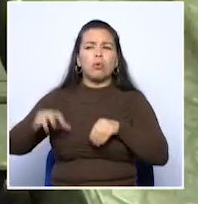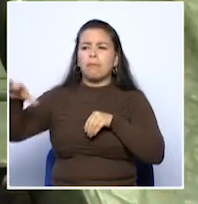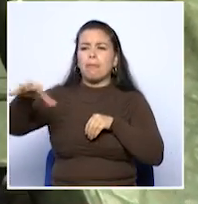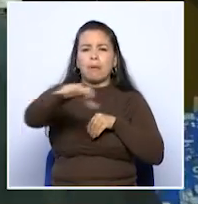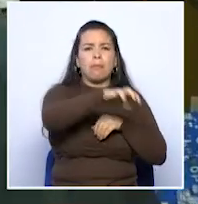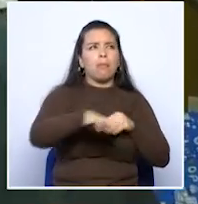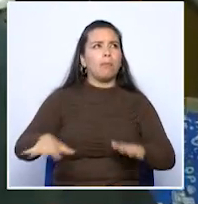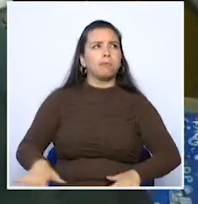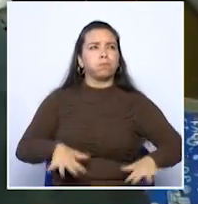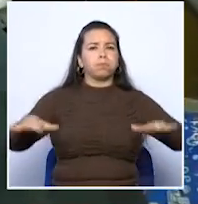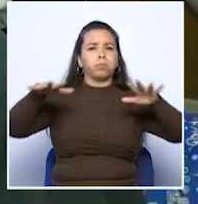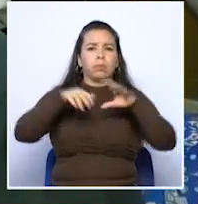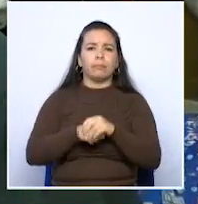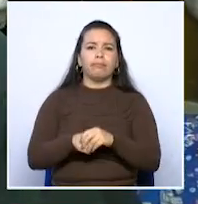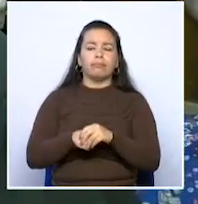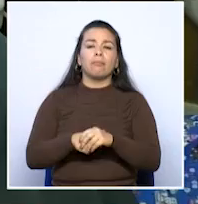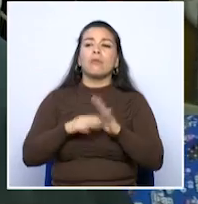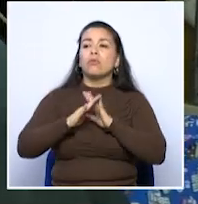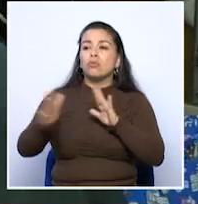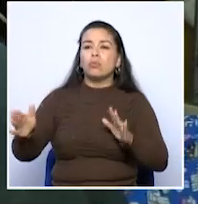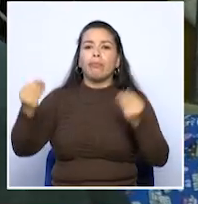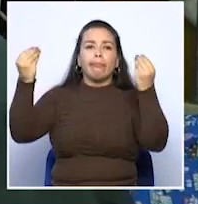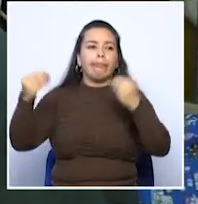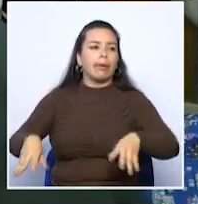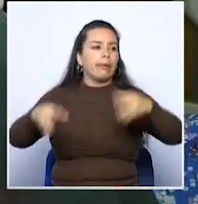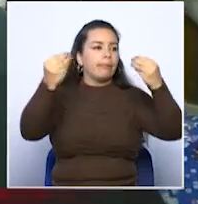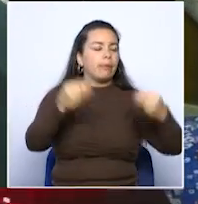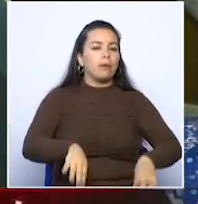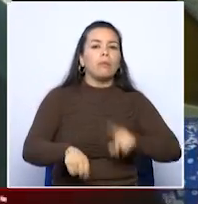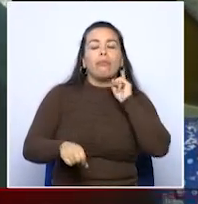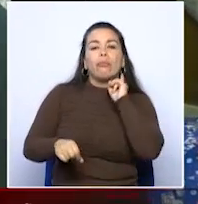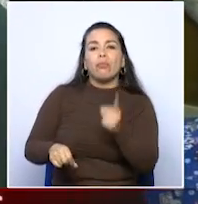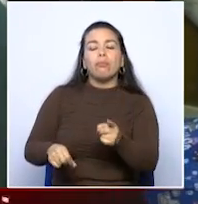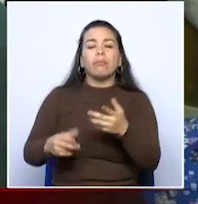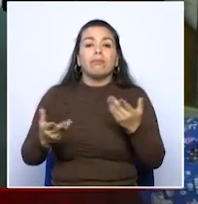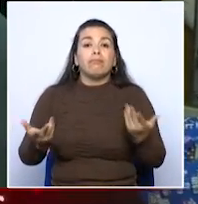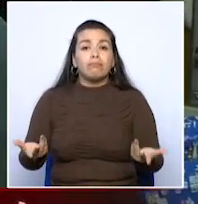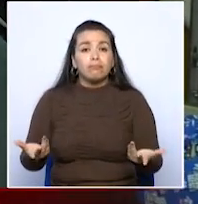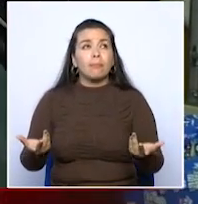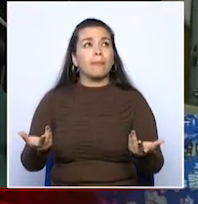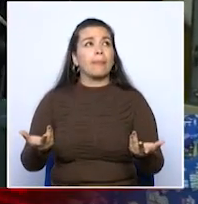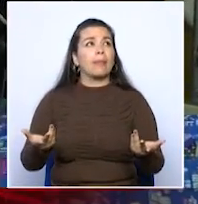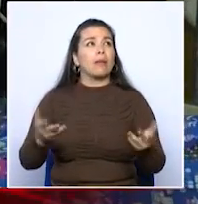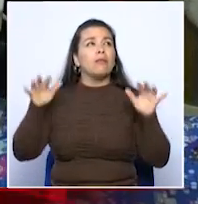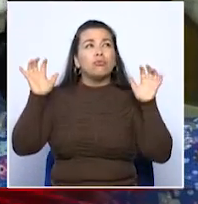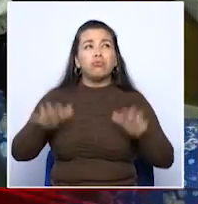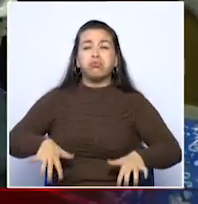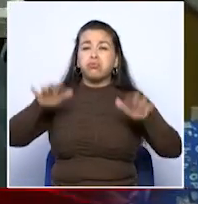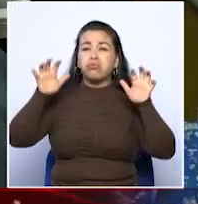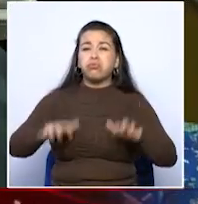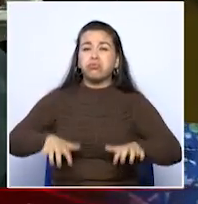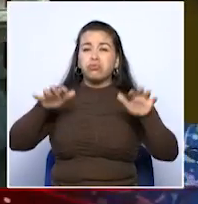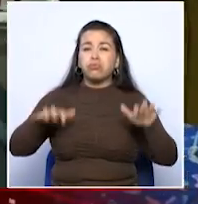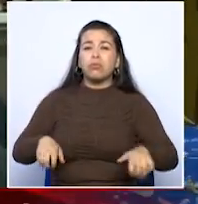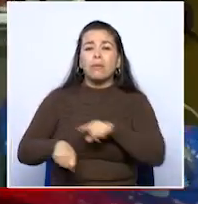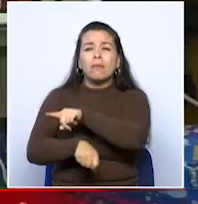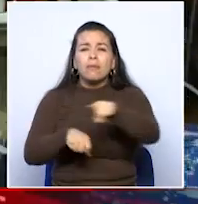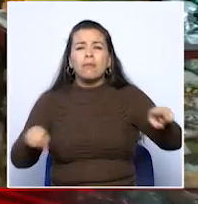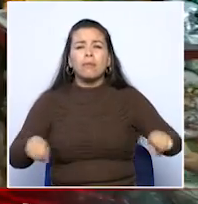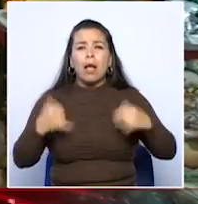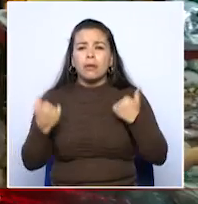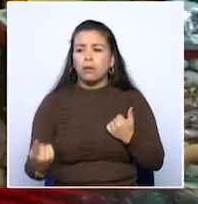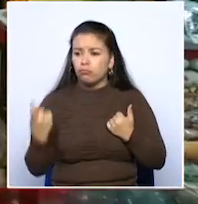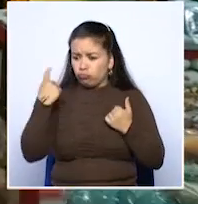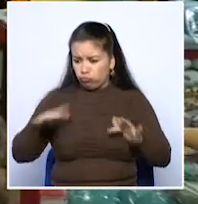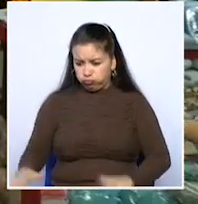se inundan. Todos los materiales se están perdiendo, ¿por qué razón? porque vea este mundo, vea esta agua que cae aquí, ayer se metió toda el